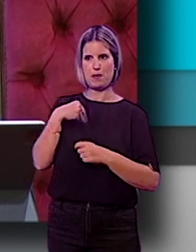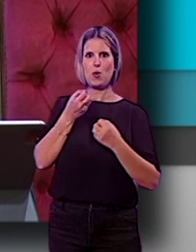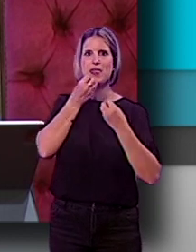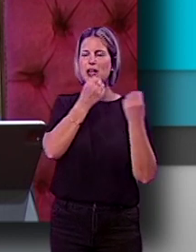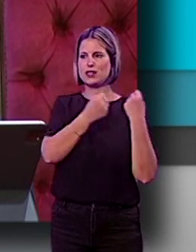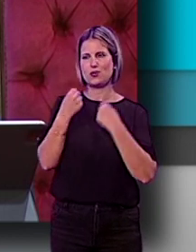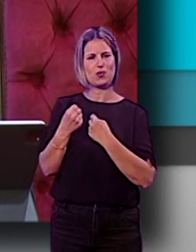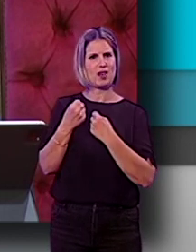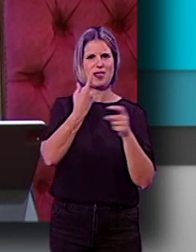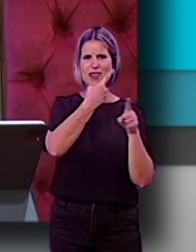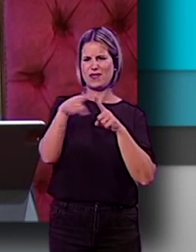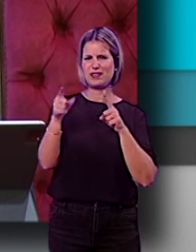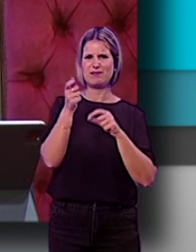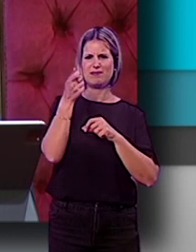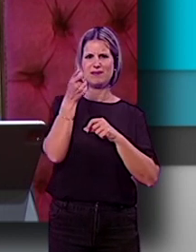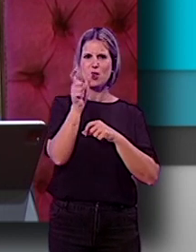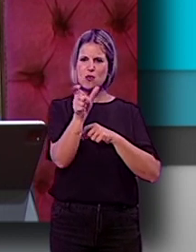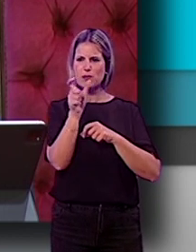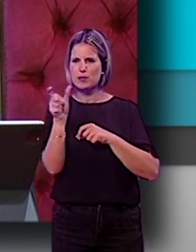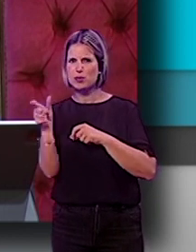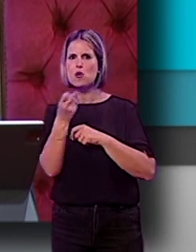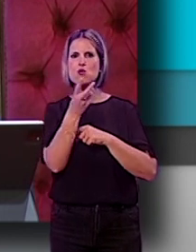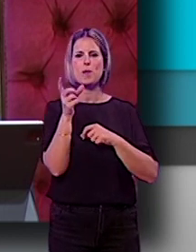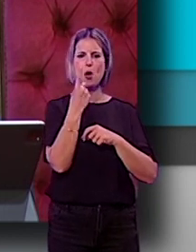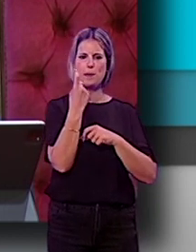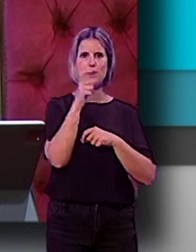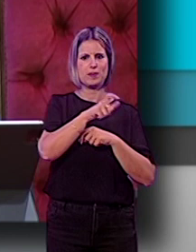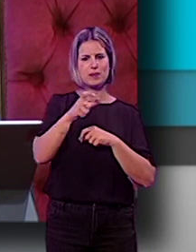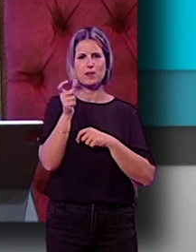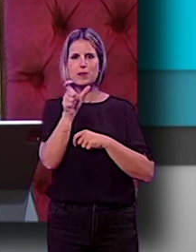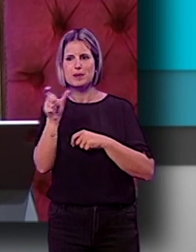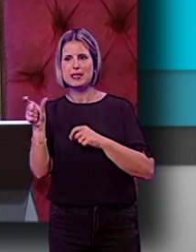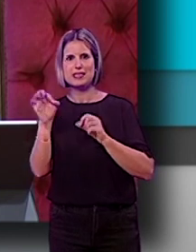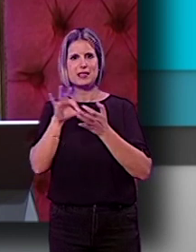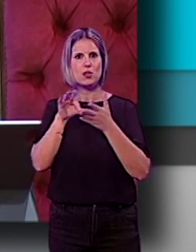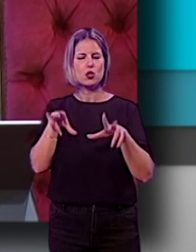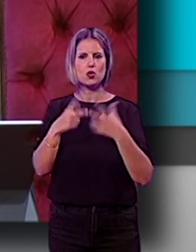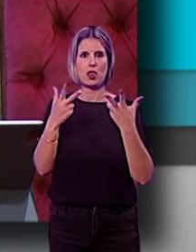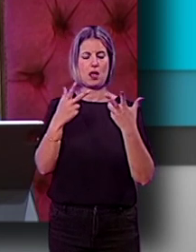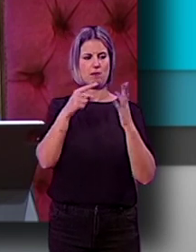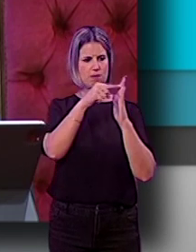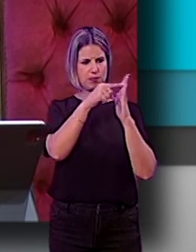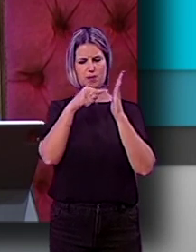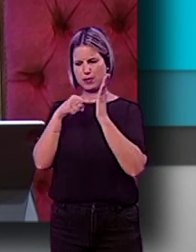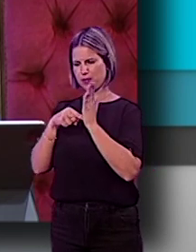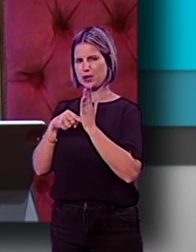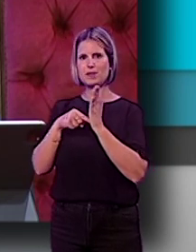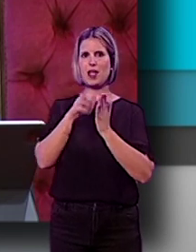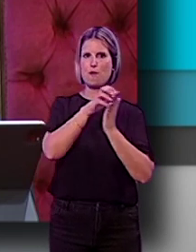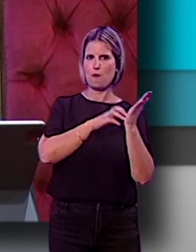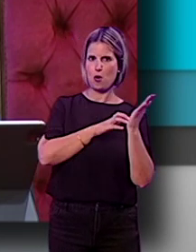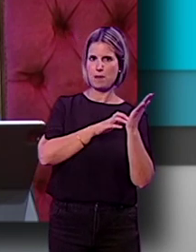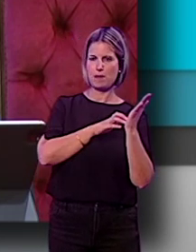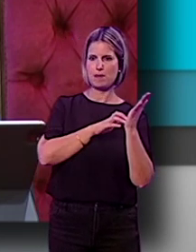institucional. En todos los números de personas necesarias para los servicios sociales que plasman y reflejan esos informes motivados,